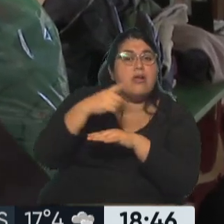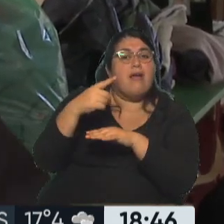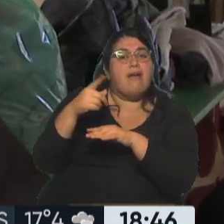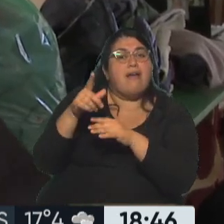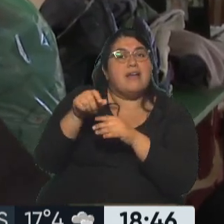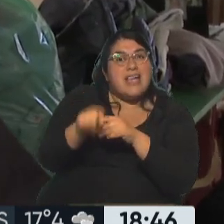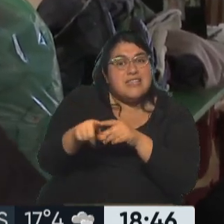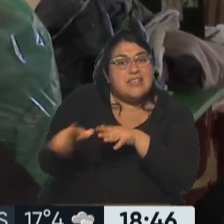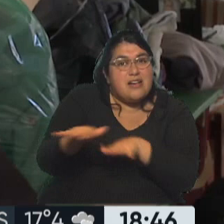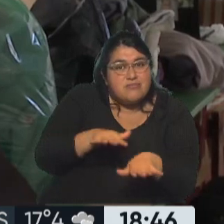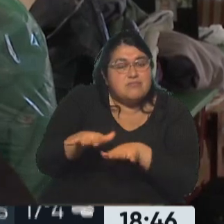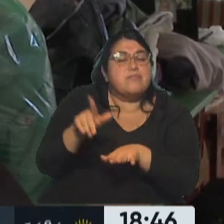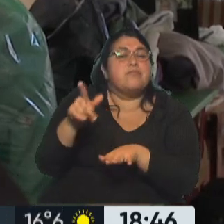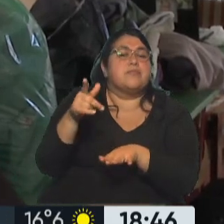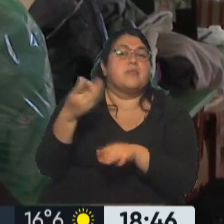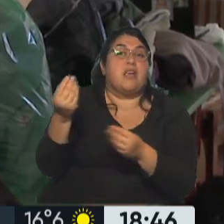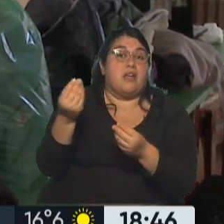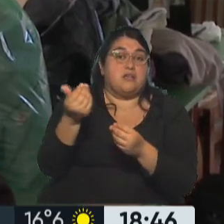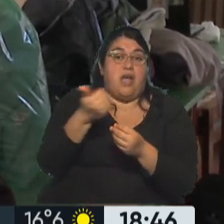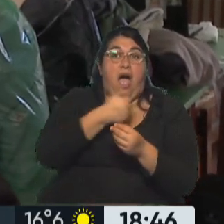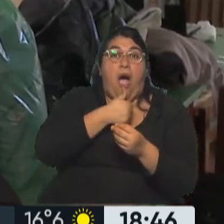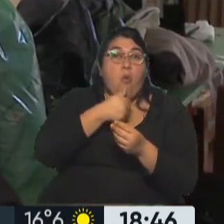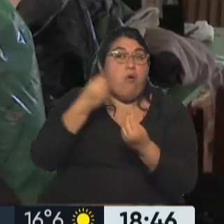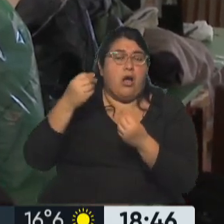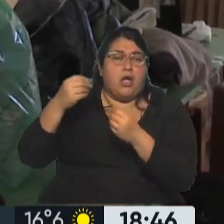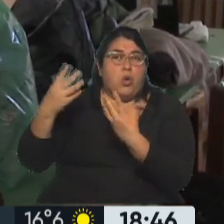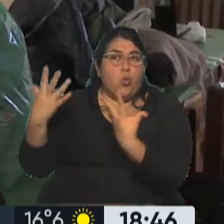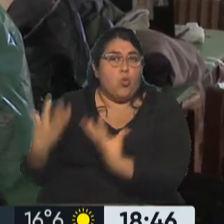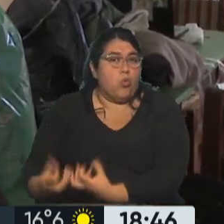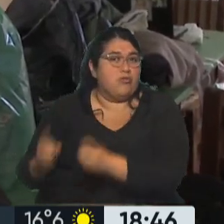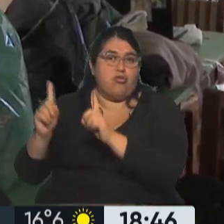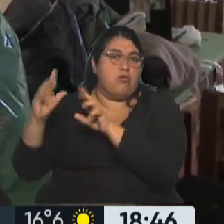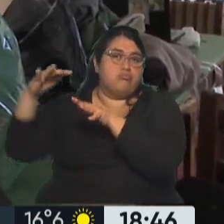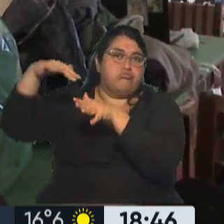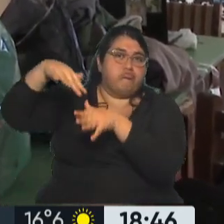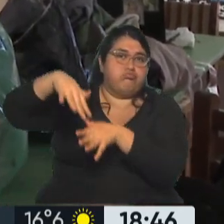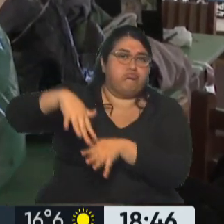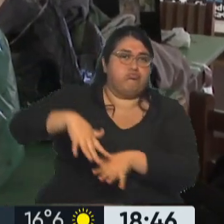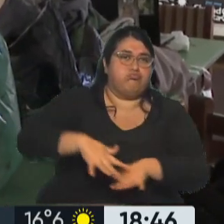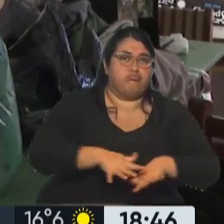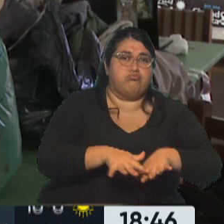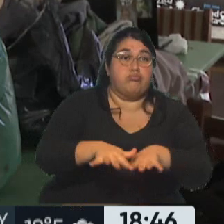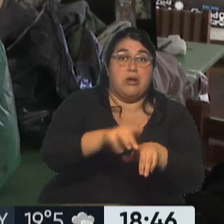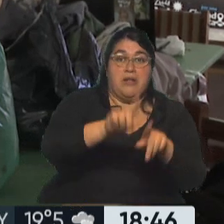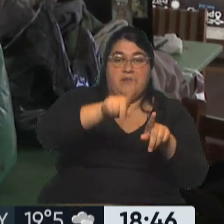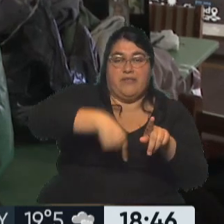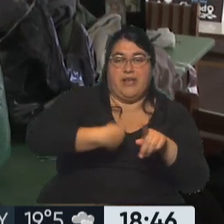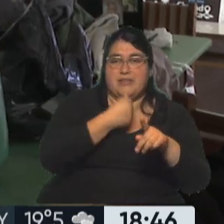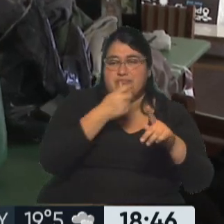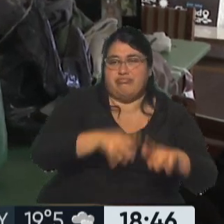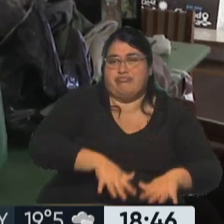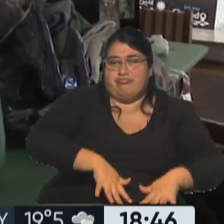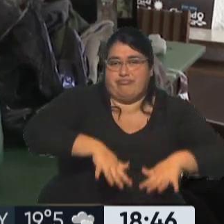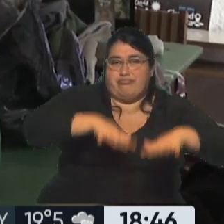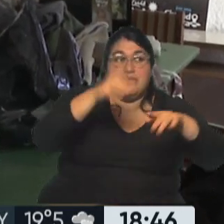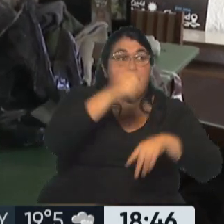función y lo que hace es que el agua baje a tierras más bajas, generando estas catástrofes que siempre quienes